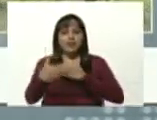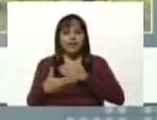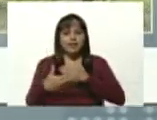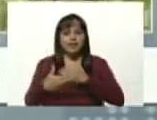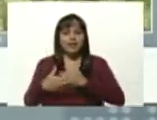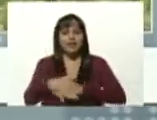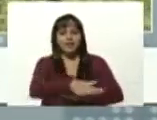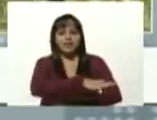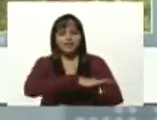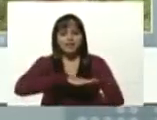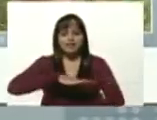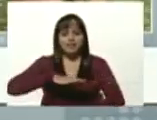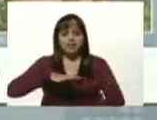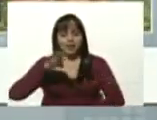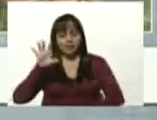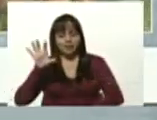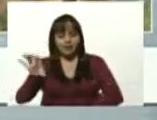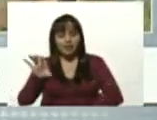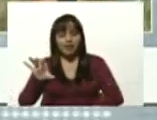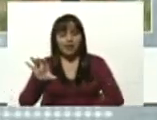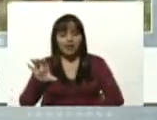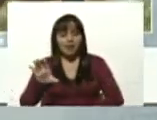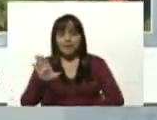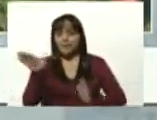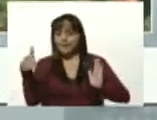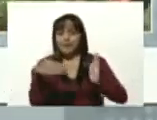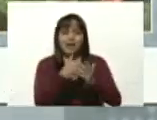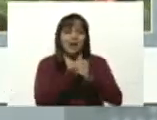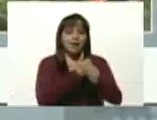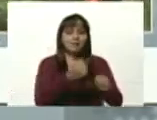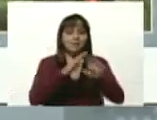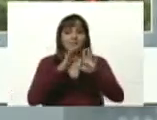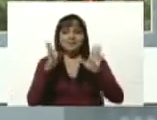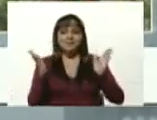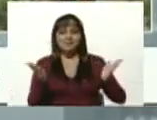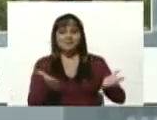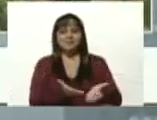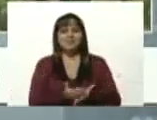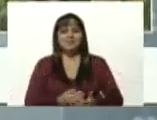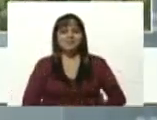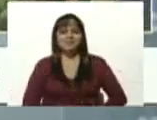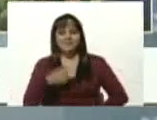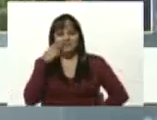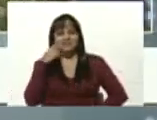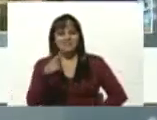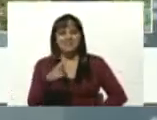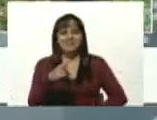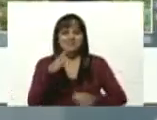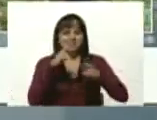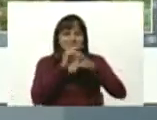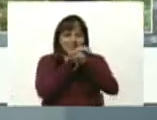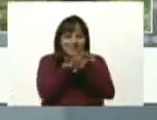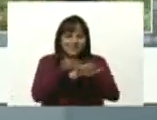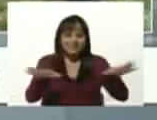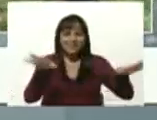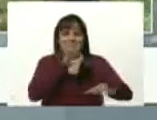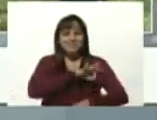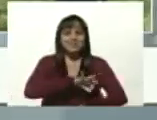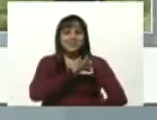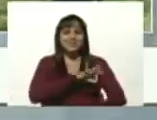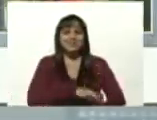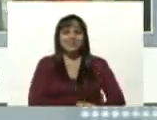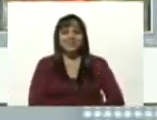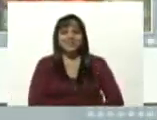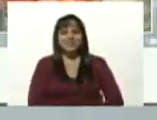a los miles y miles de amigos y amigas del mundo que nos ven a través de las redes sociales. Impresionante.